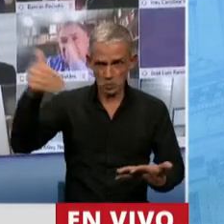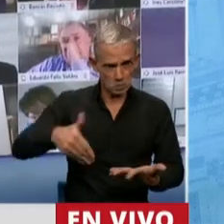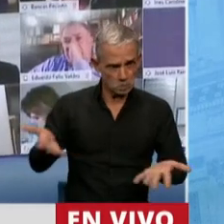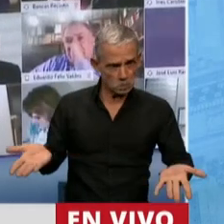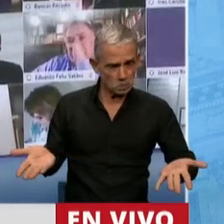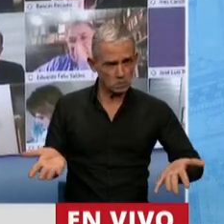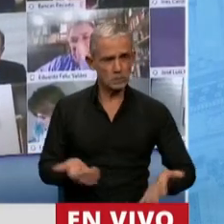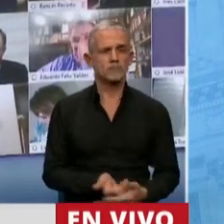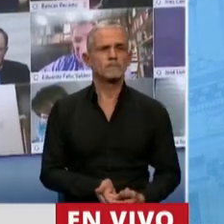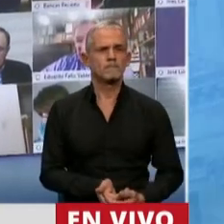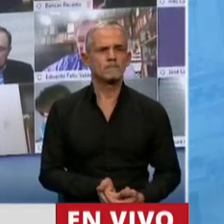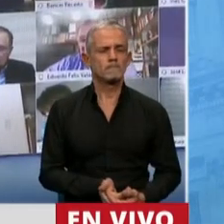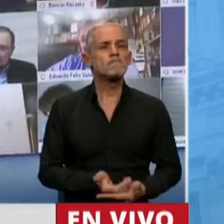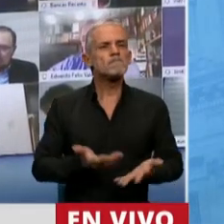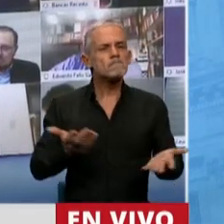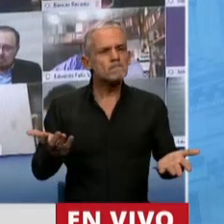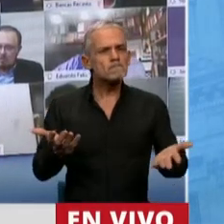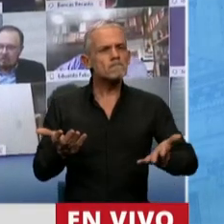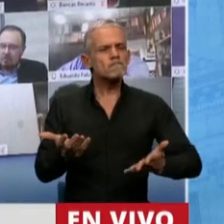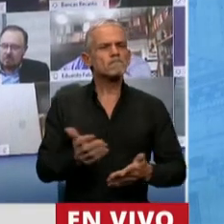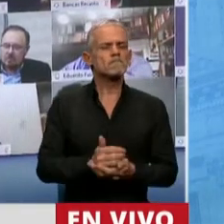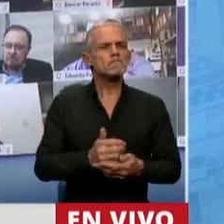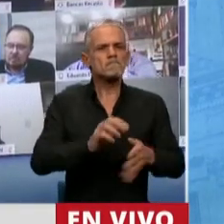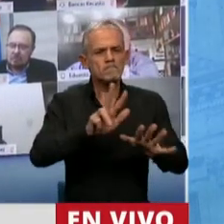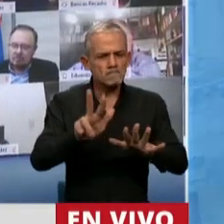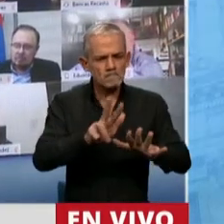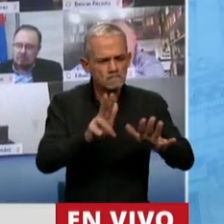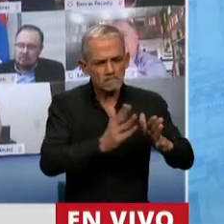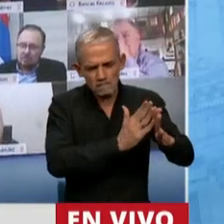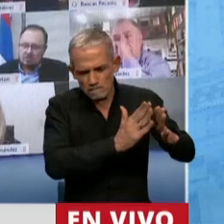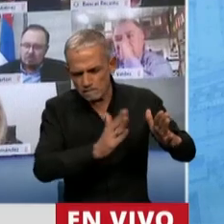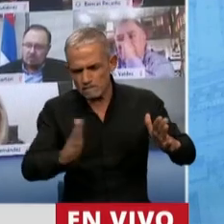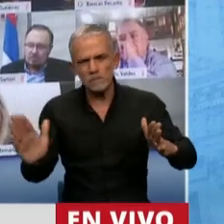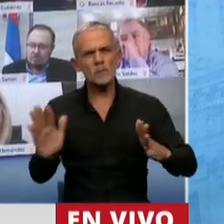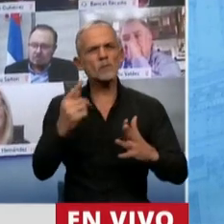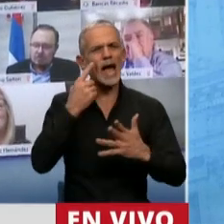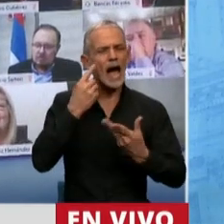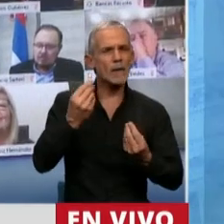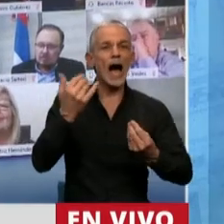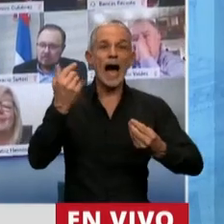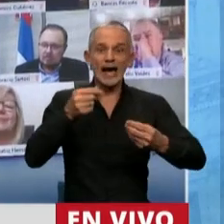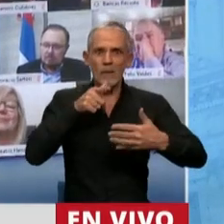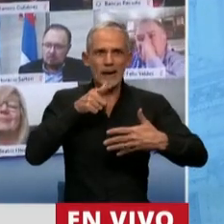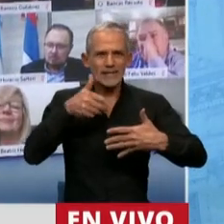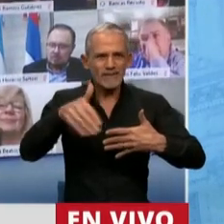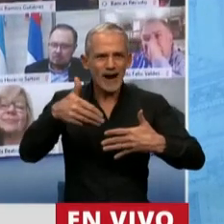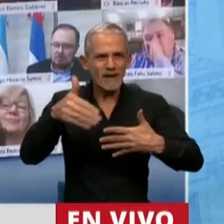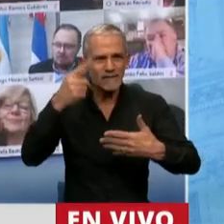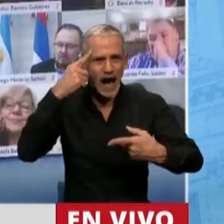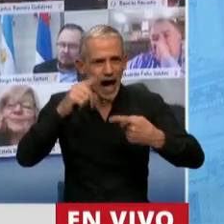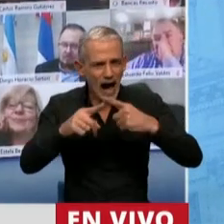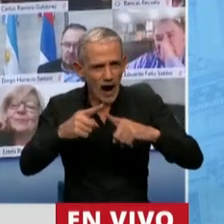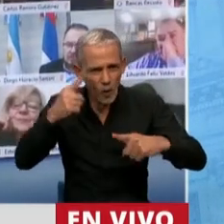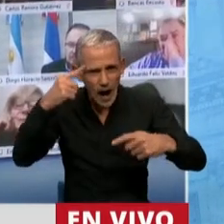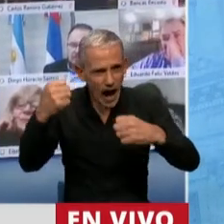Ahora, después de que empezamos a observar la posibilidad de lograr un acuerdo, porque en